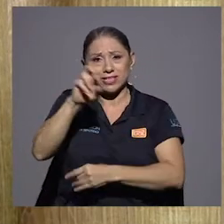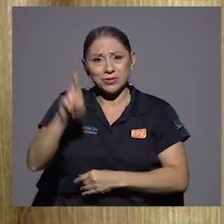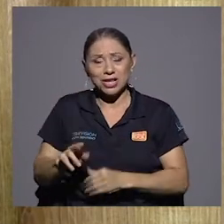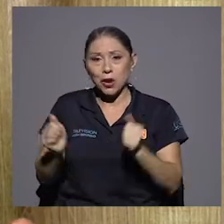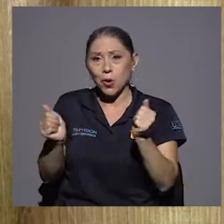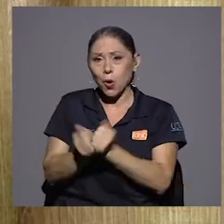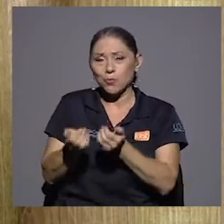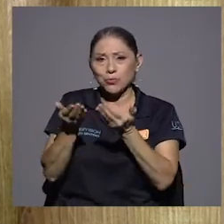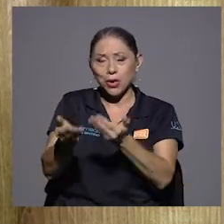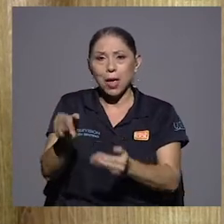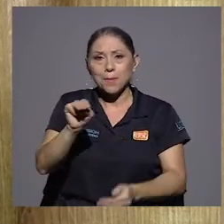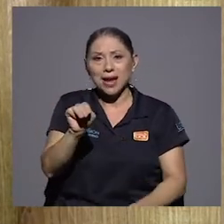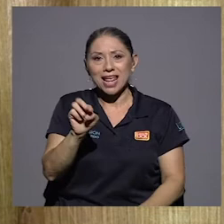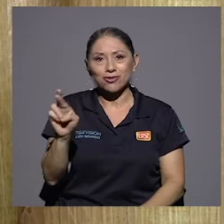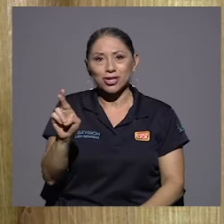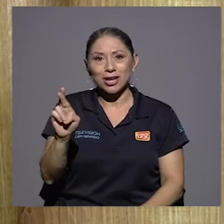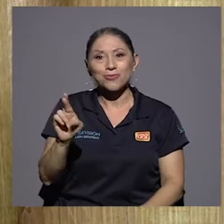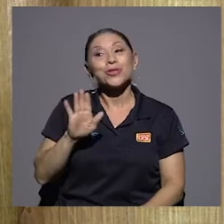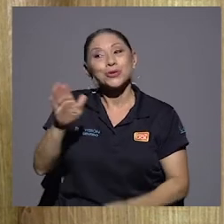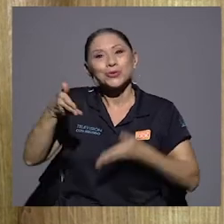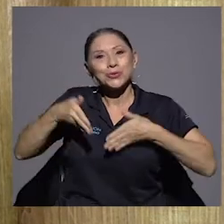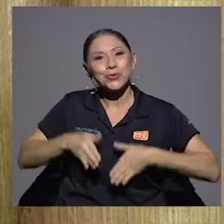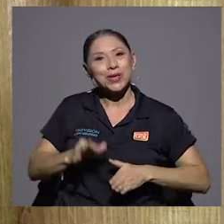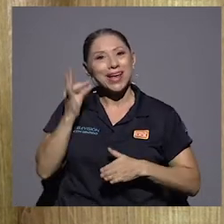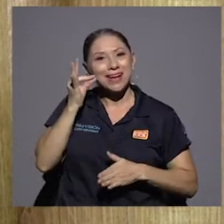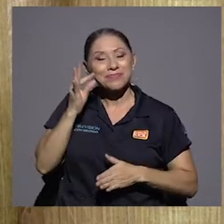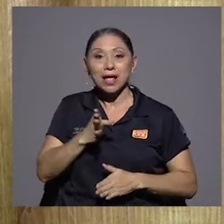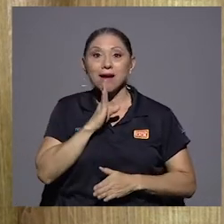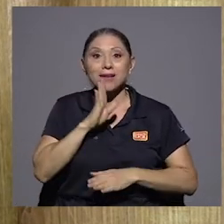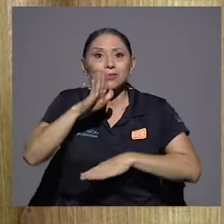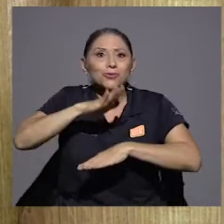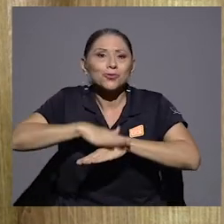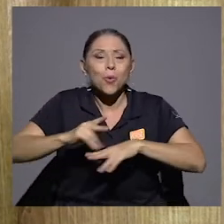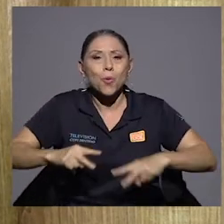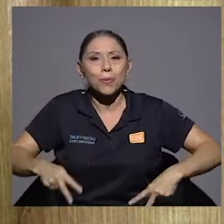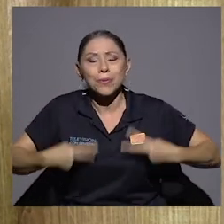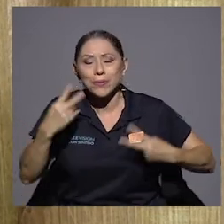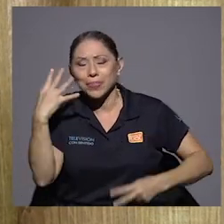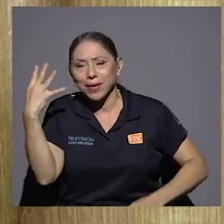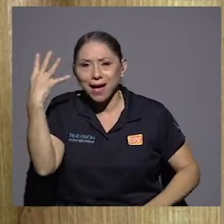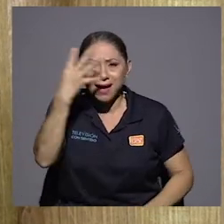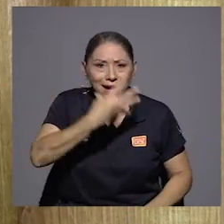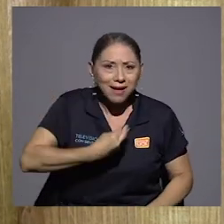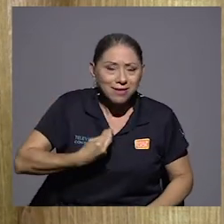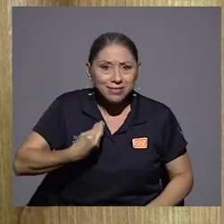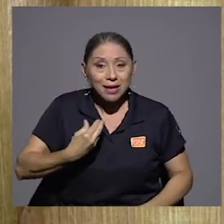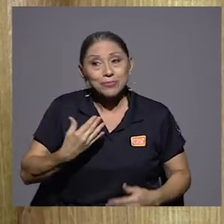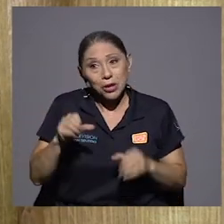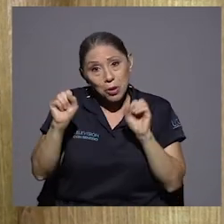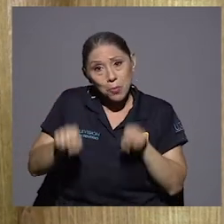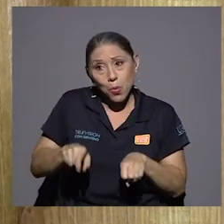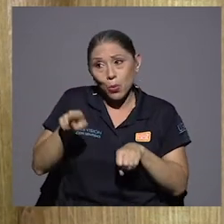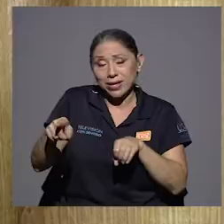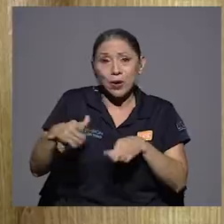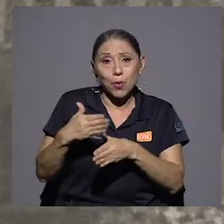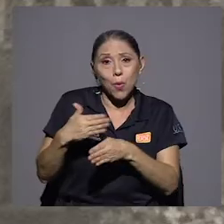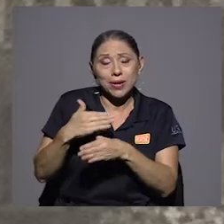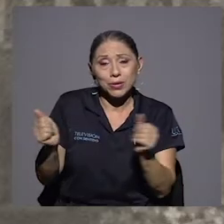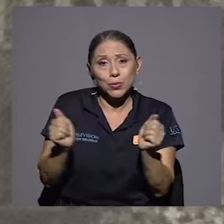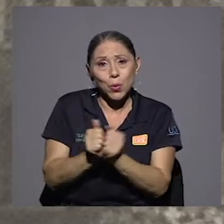con doña María del Rosario, su hija, hablando de esa vida, de esa vida tan linda, que tuvo la oportunidad de compartir con su padre.